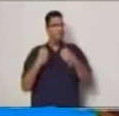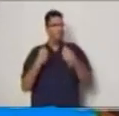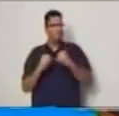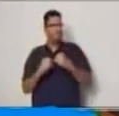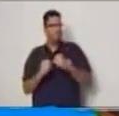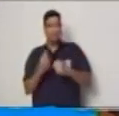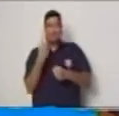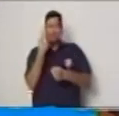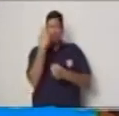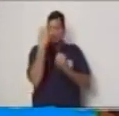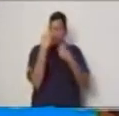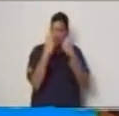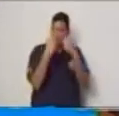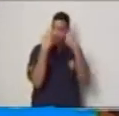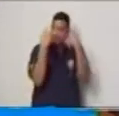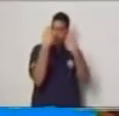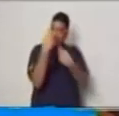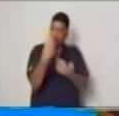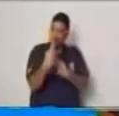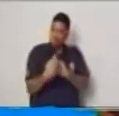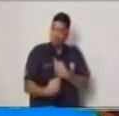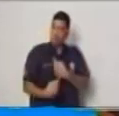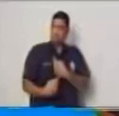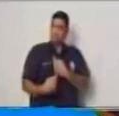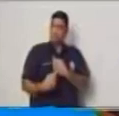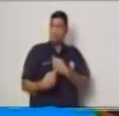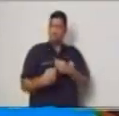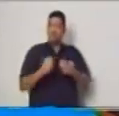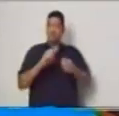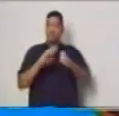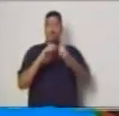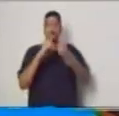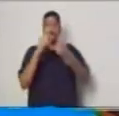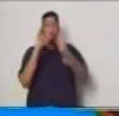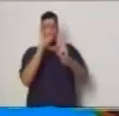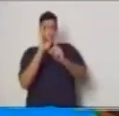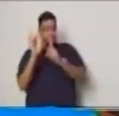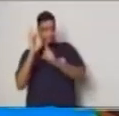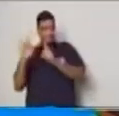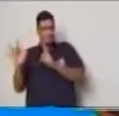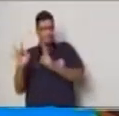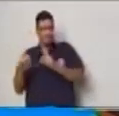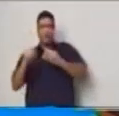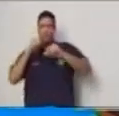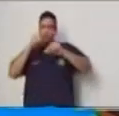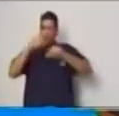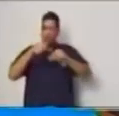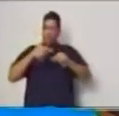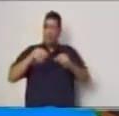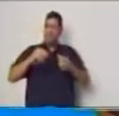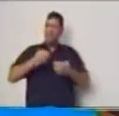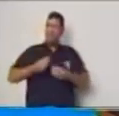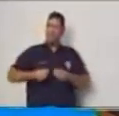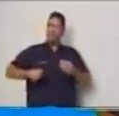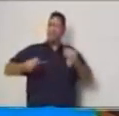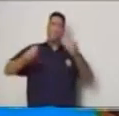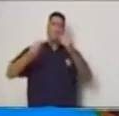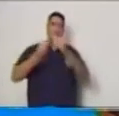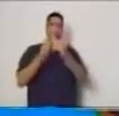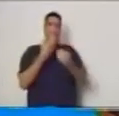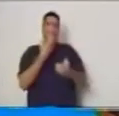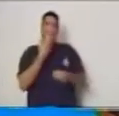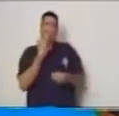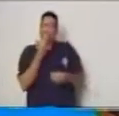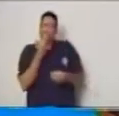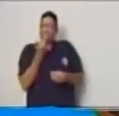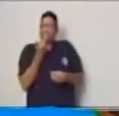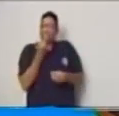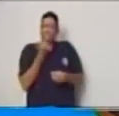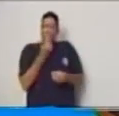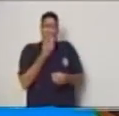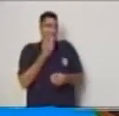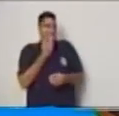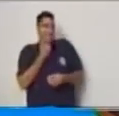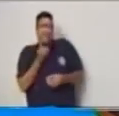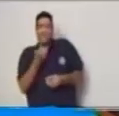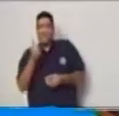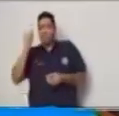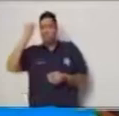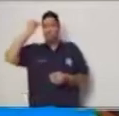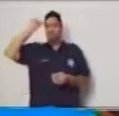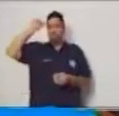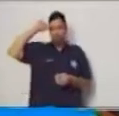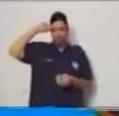expresiones se permitirá el afianza del conocimiento en el trazo y la ubicación